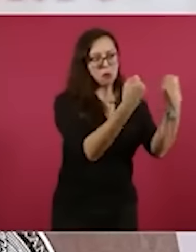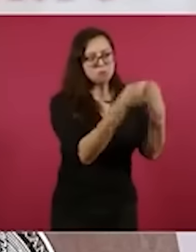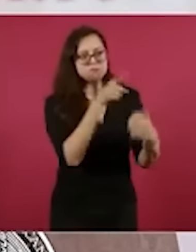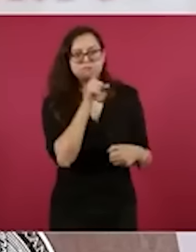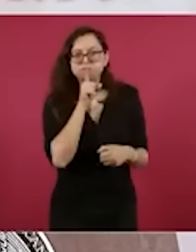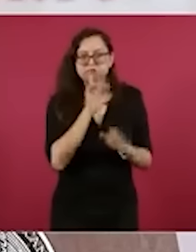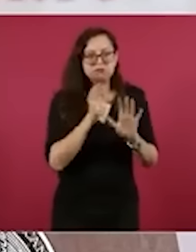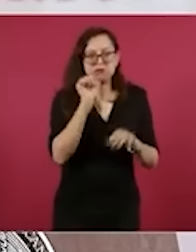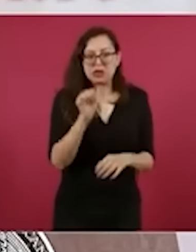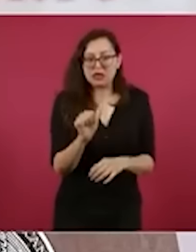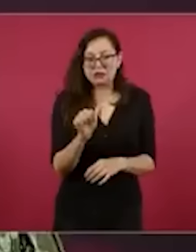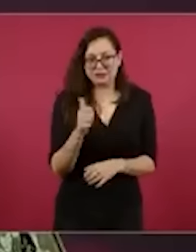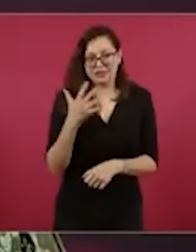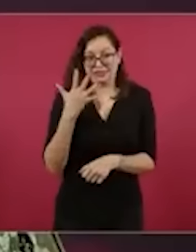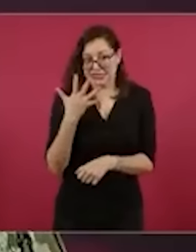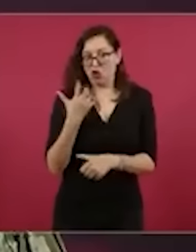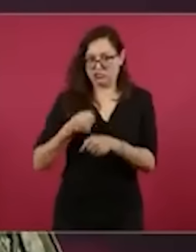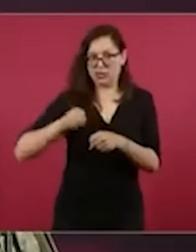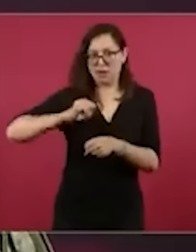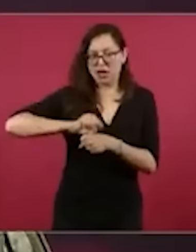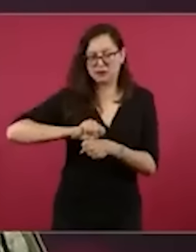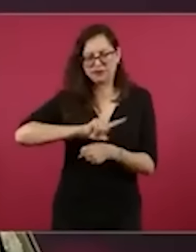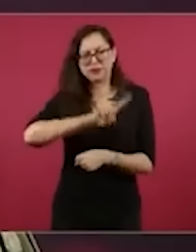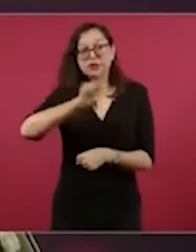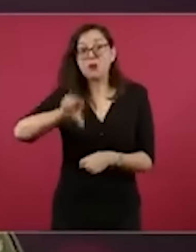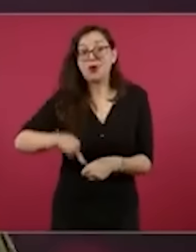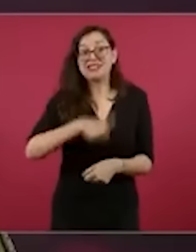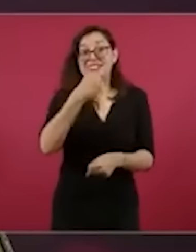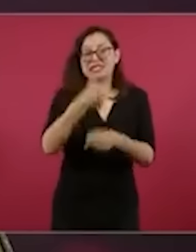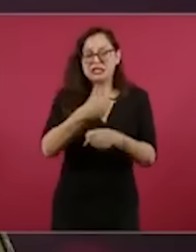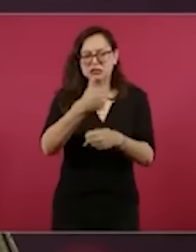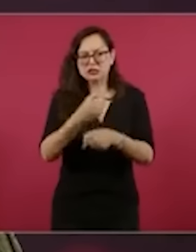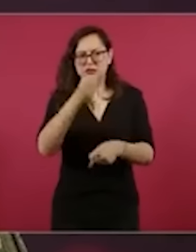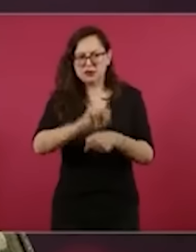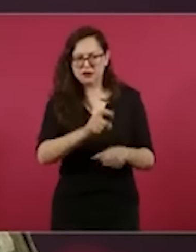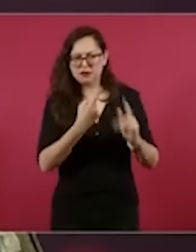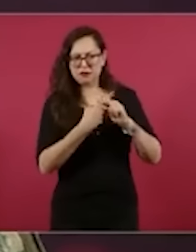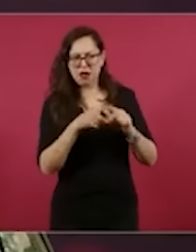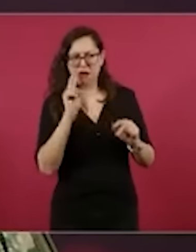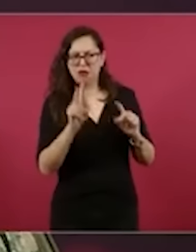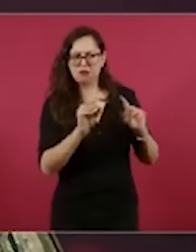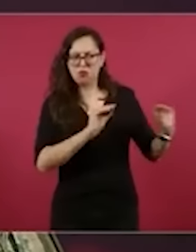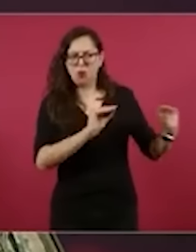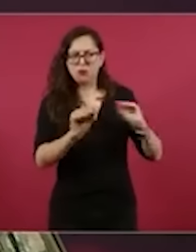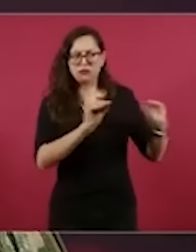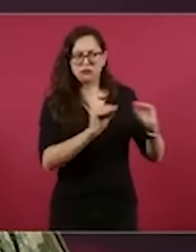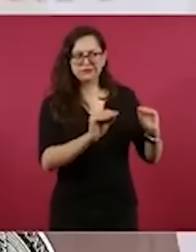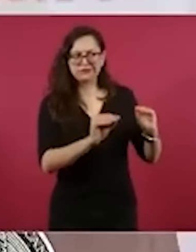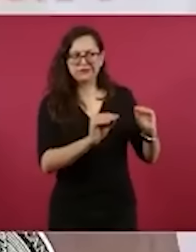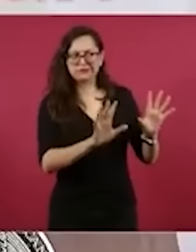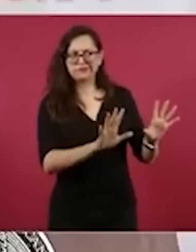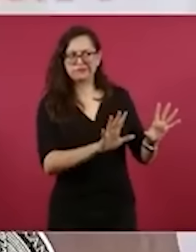semana sí empezamos a tener datos, lo que nos llevó precisamente a incrementar